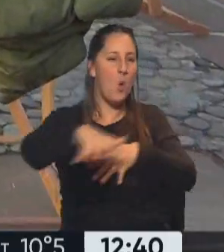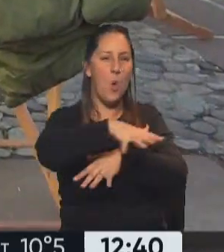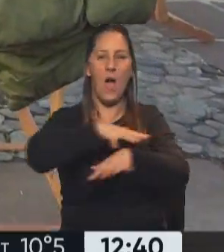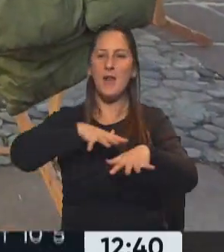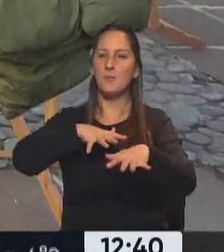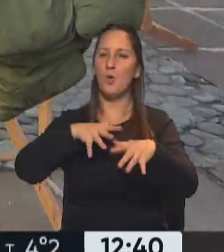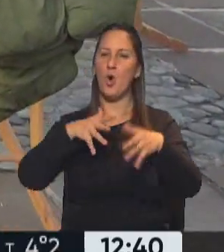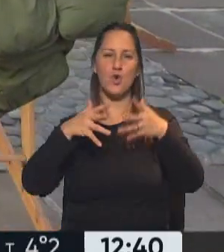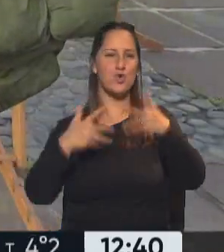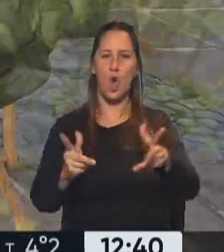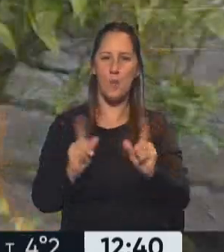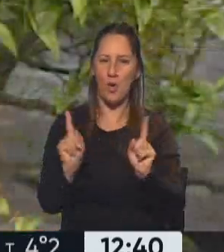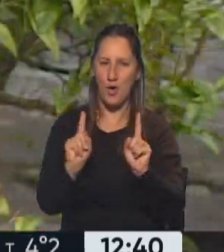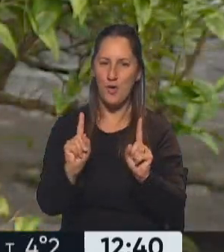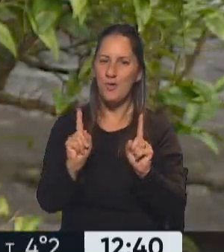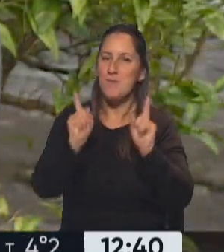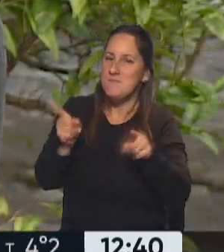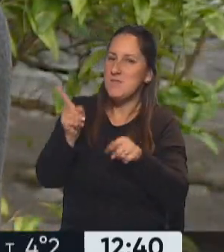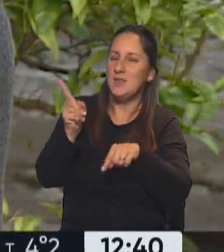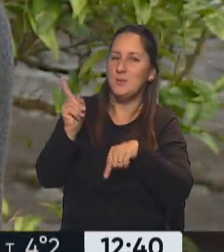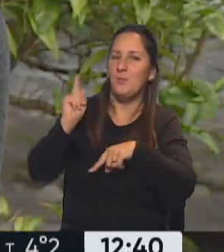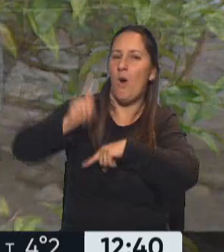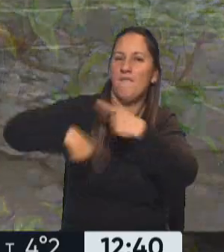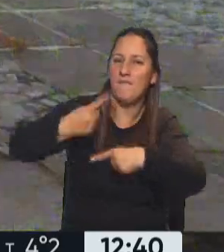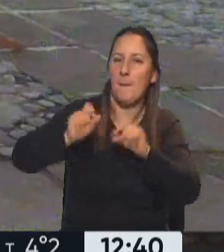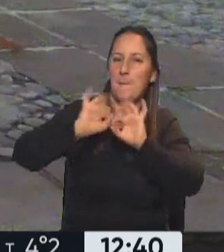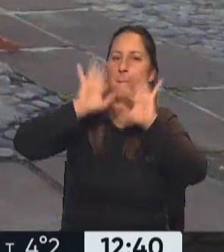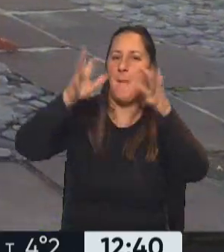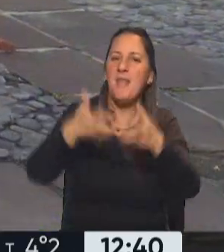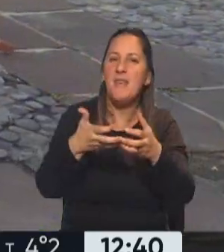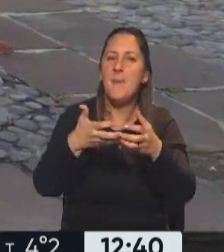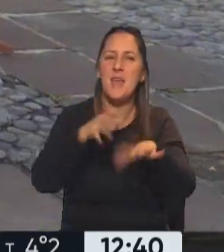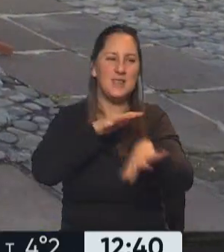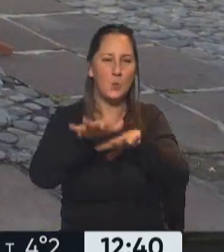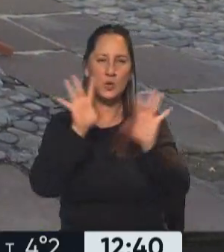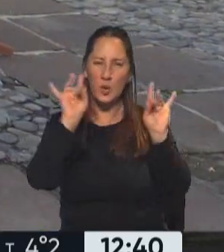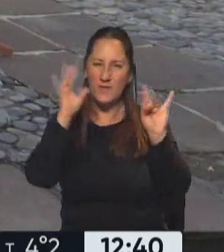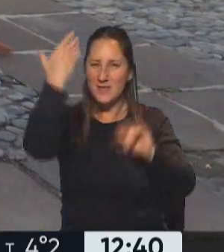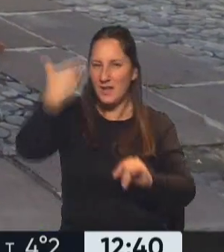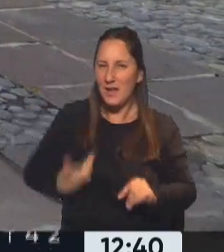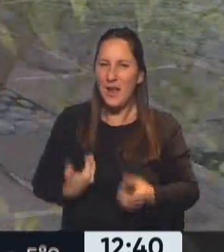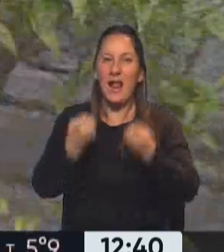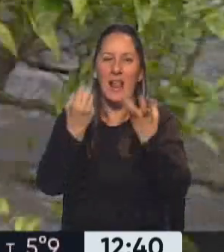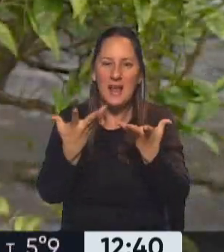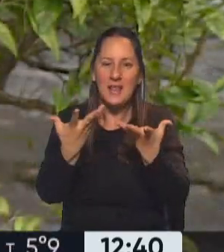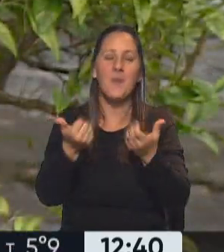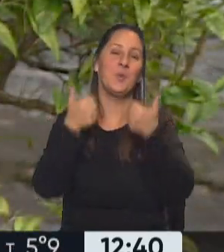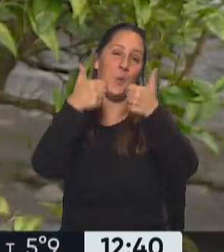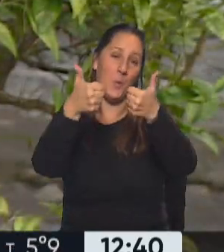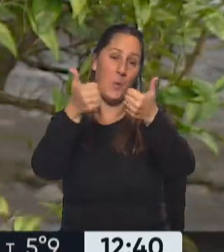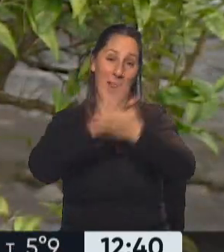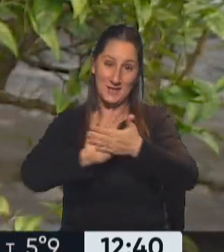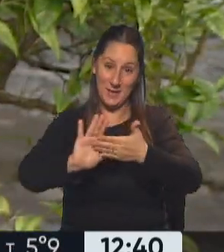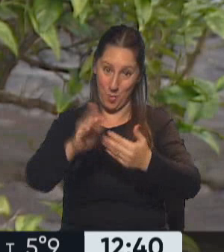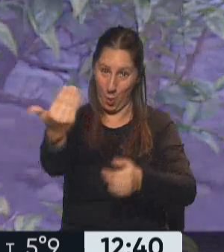cómodos, porque es lo que nos deja la pandemia también. A ver cómo sobrevivimos a los lugares más hostiles o inhóspitos. Un buen estreno, Mona. Gracias, te